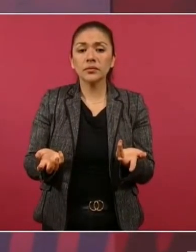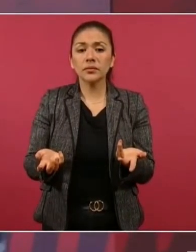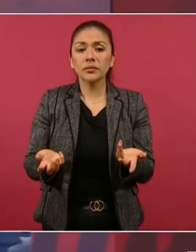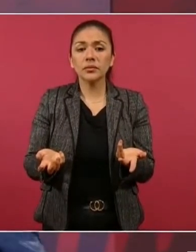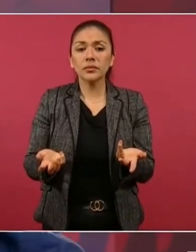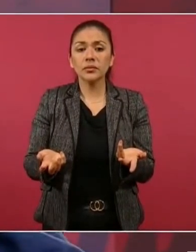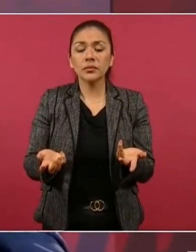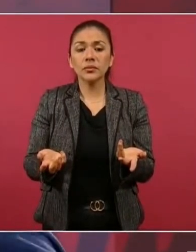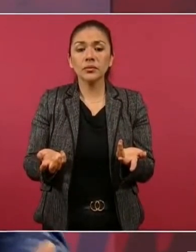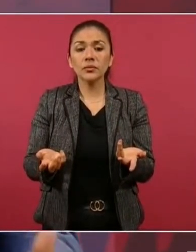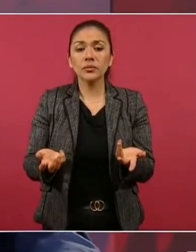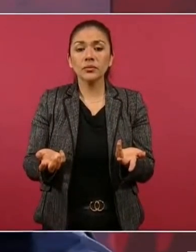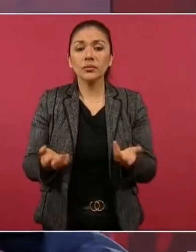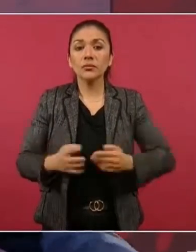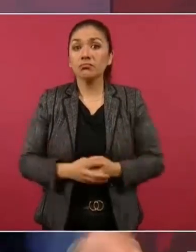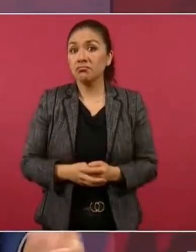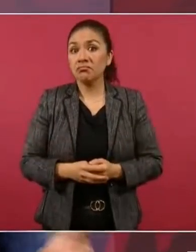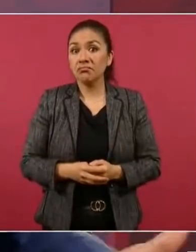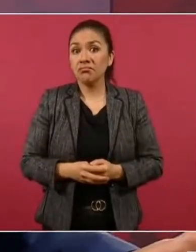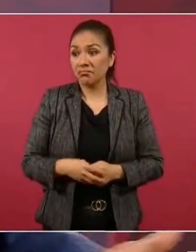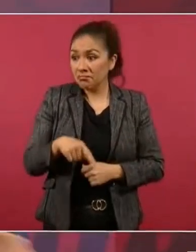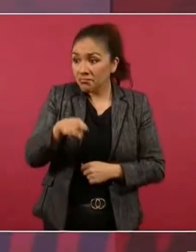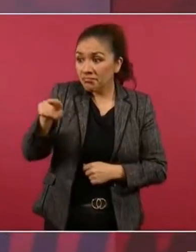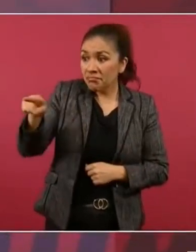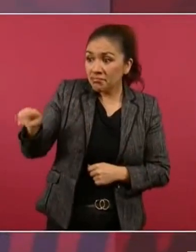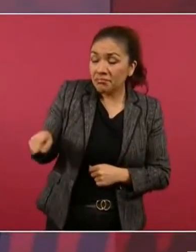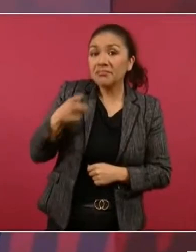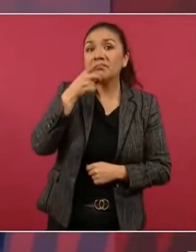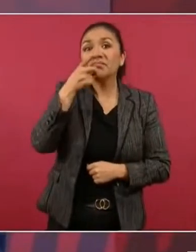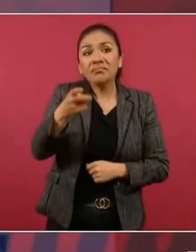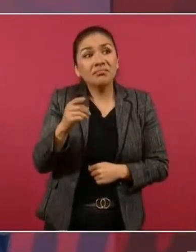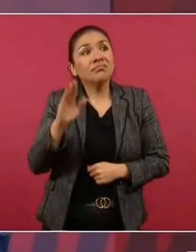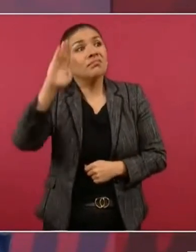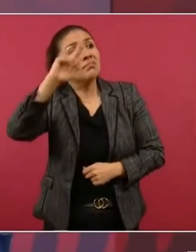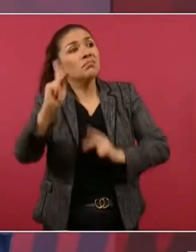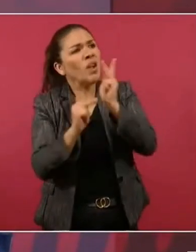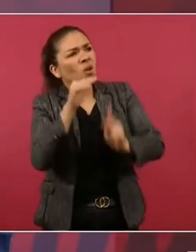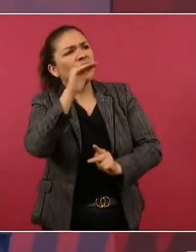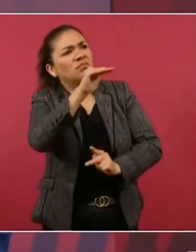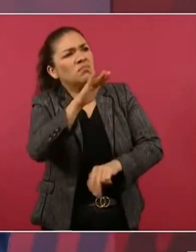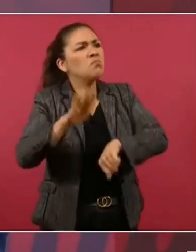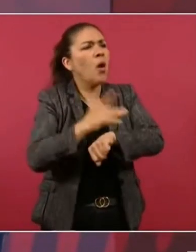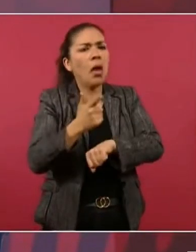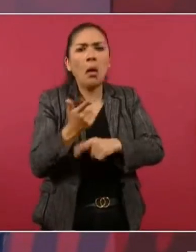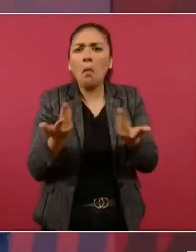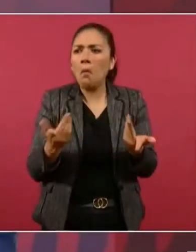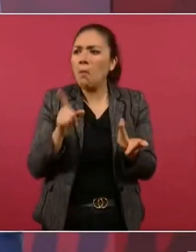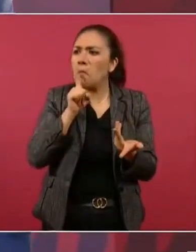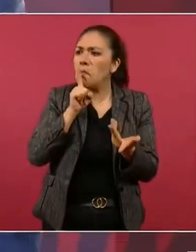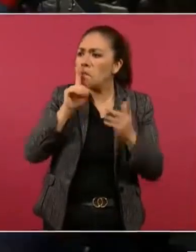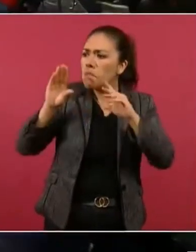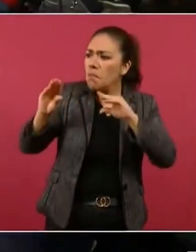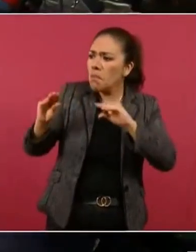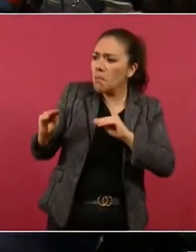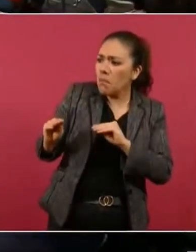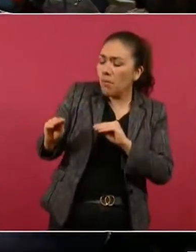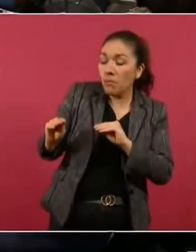y nadie dice nada y dónde estaban